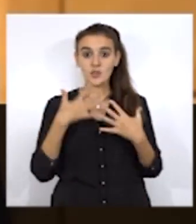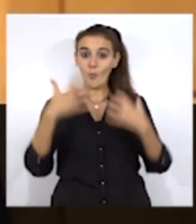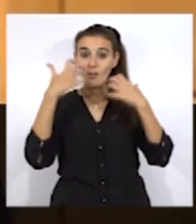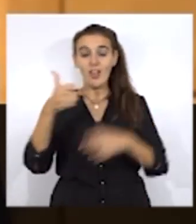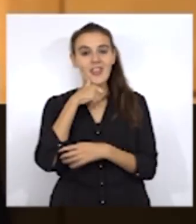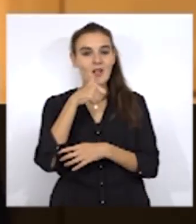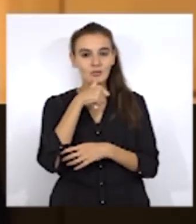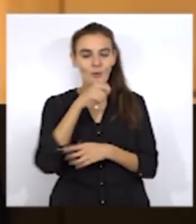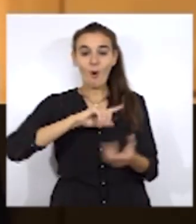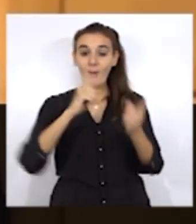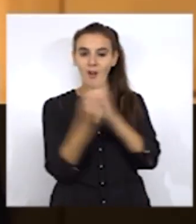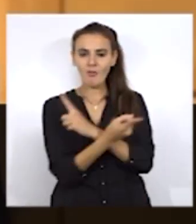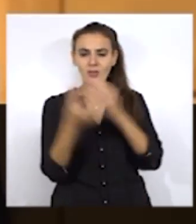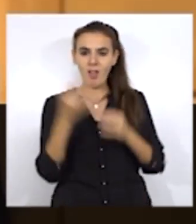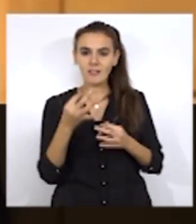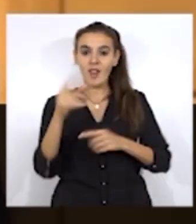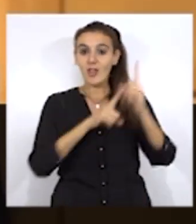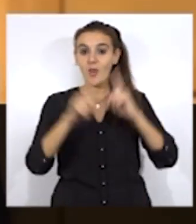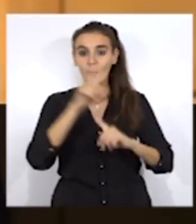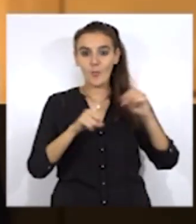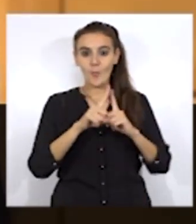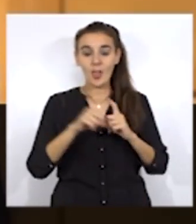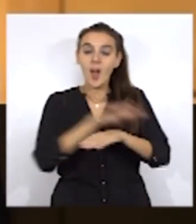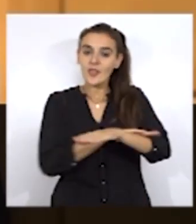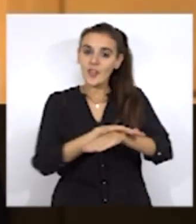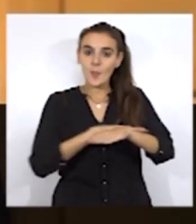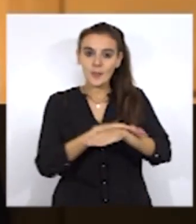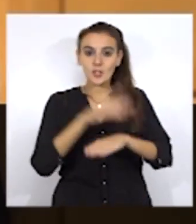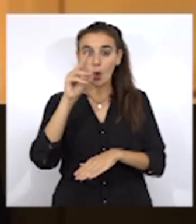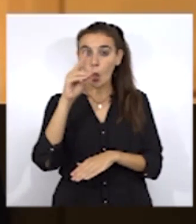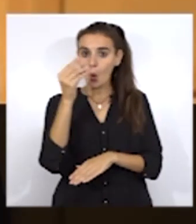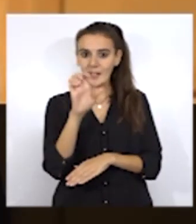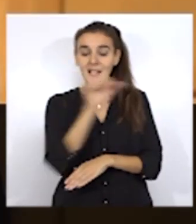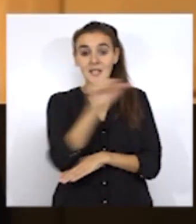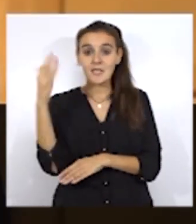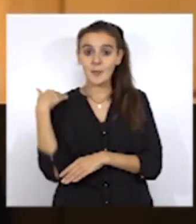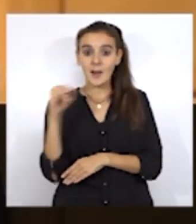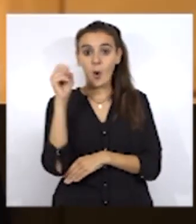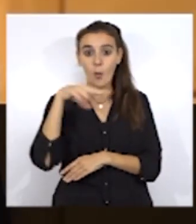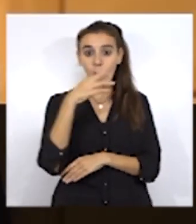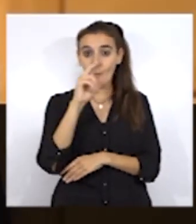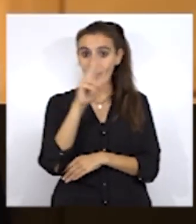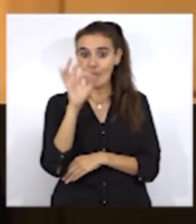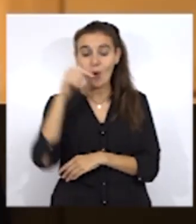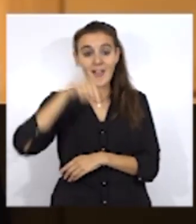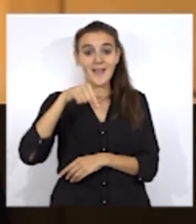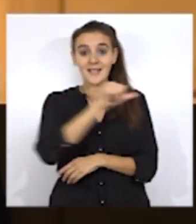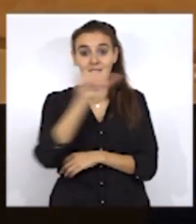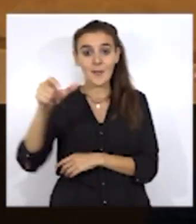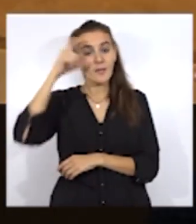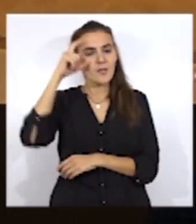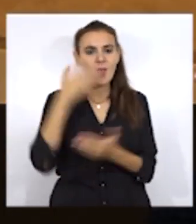azote del ministro Pedro Duque. Si la pasada semana era Juan Bravo, en esta ocasión ha sido Guillermo Martínez el que ha pedido su dimisión en la Cámara